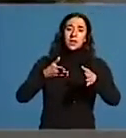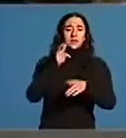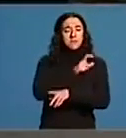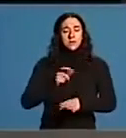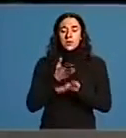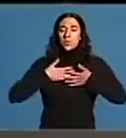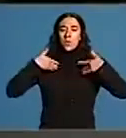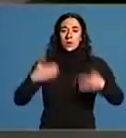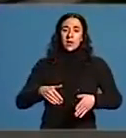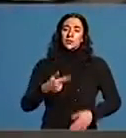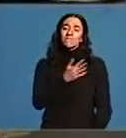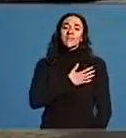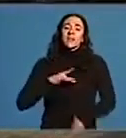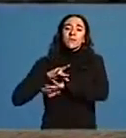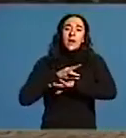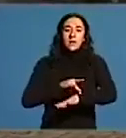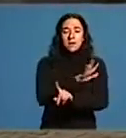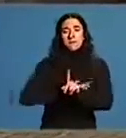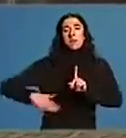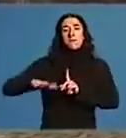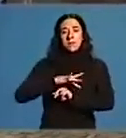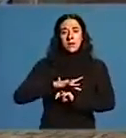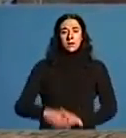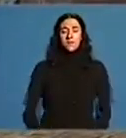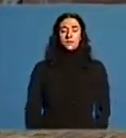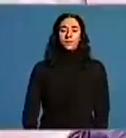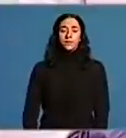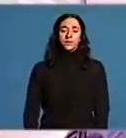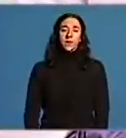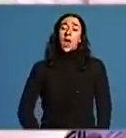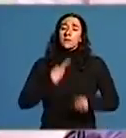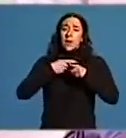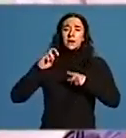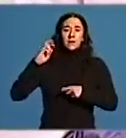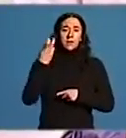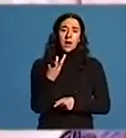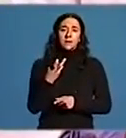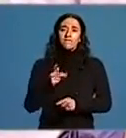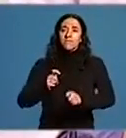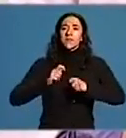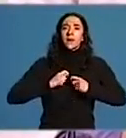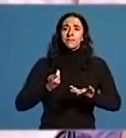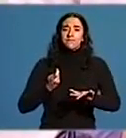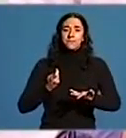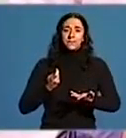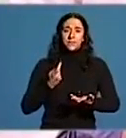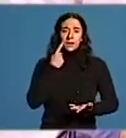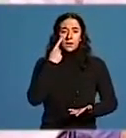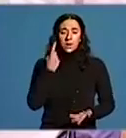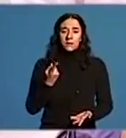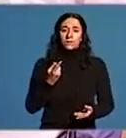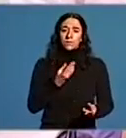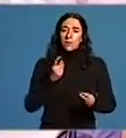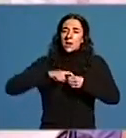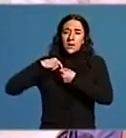públicos pretende ser un dos referentes medioambientais na provincia. Cosas actividades que se van a facer desde a aula, que poden haber moita divulgación e